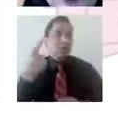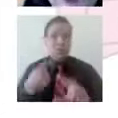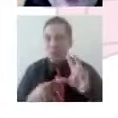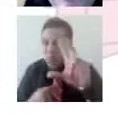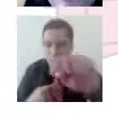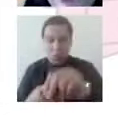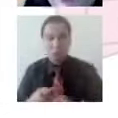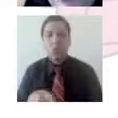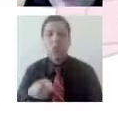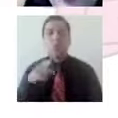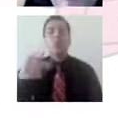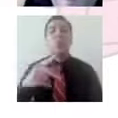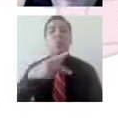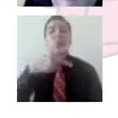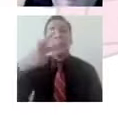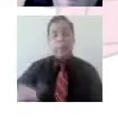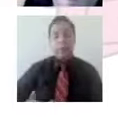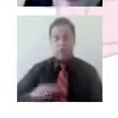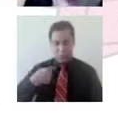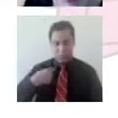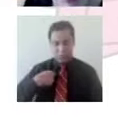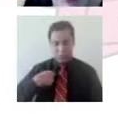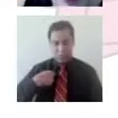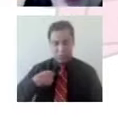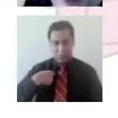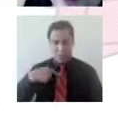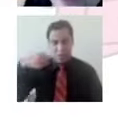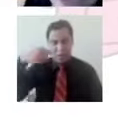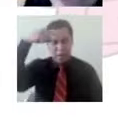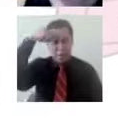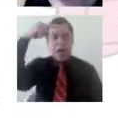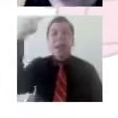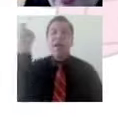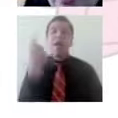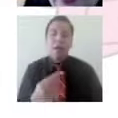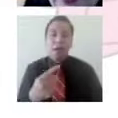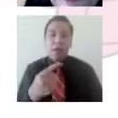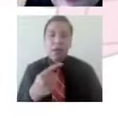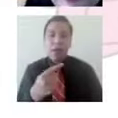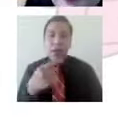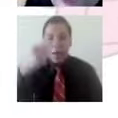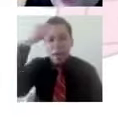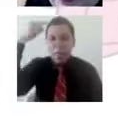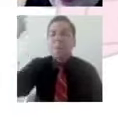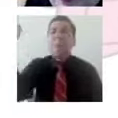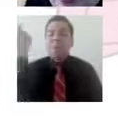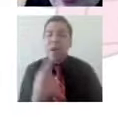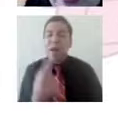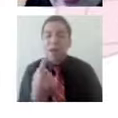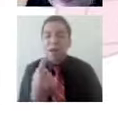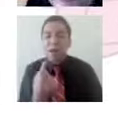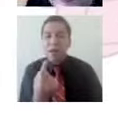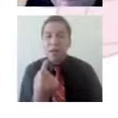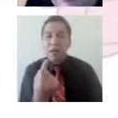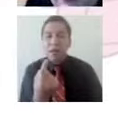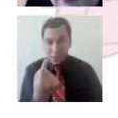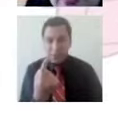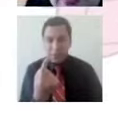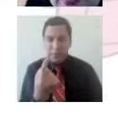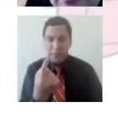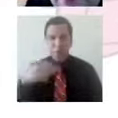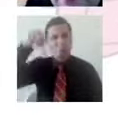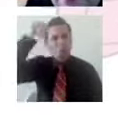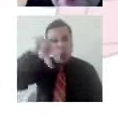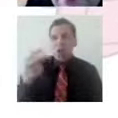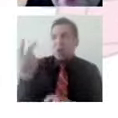¿Qué estoy aprendiendo no solamente de Olga como profesionista, sino como persona? ¿Por qué me está llegando aquí hoy este tipo de